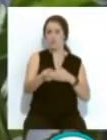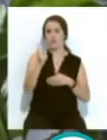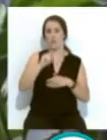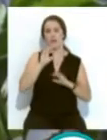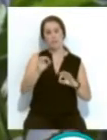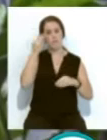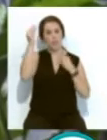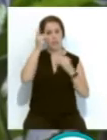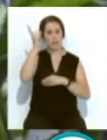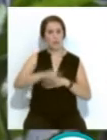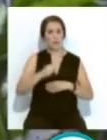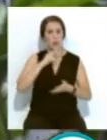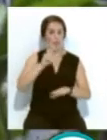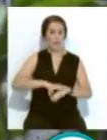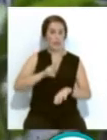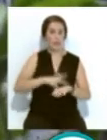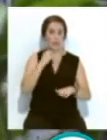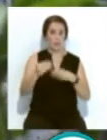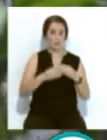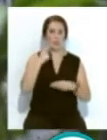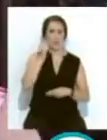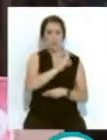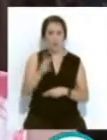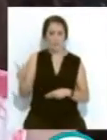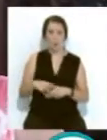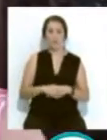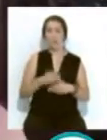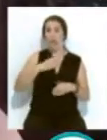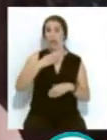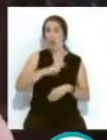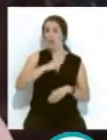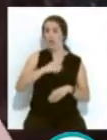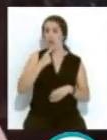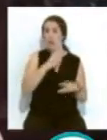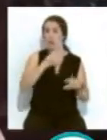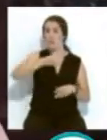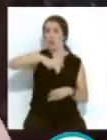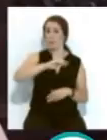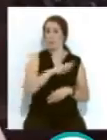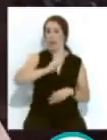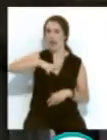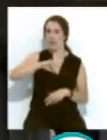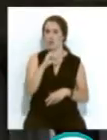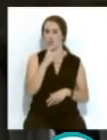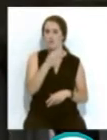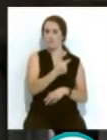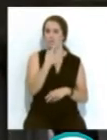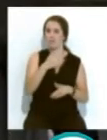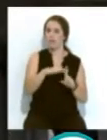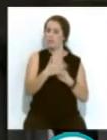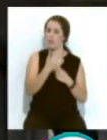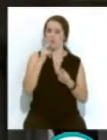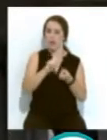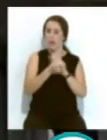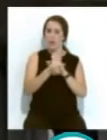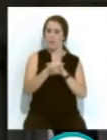lo consideran también desde la Delegación Municipal de Turismo. La concejala del ramo, Montemayor Mures, ha señalado que esta situación de